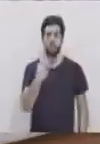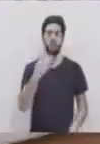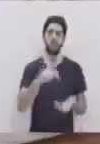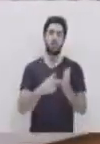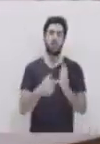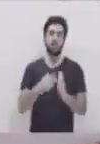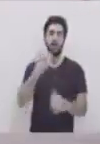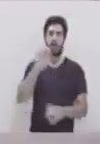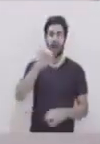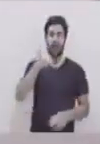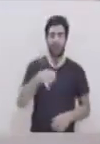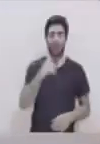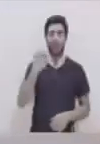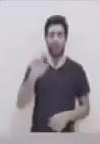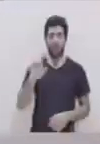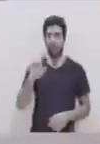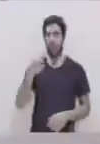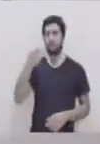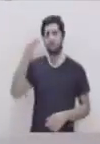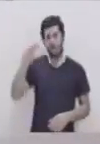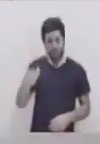nuestro eje menor.